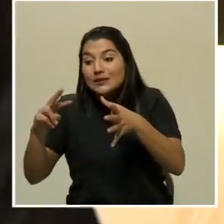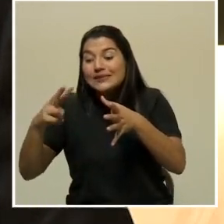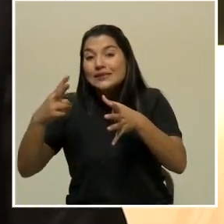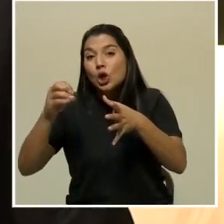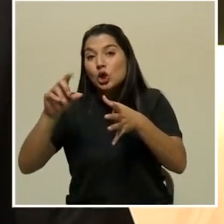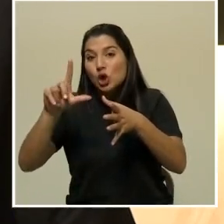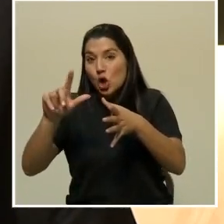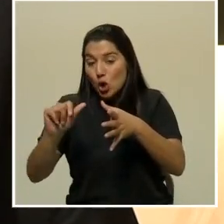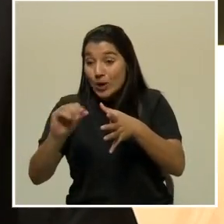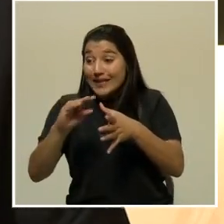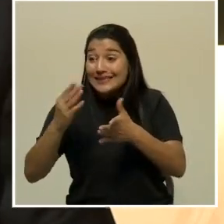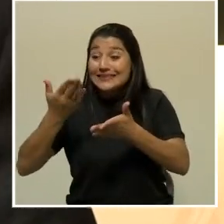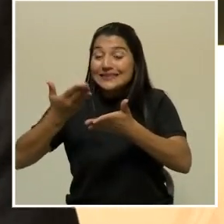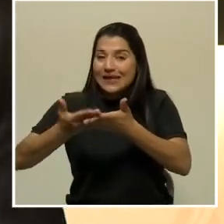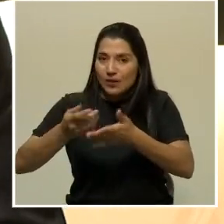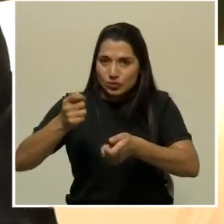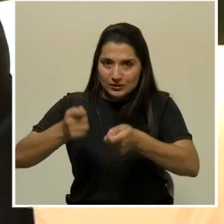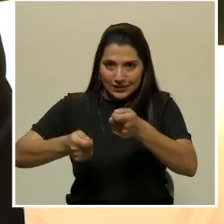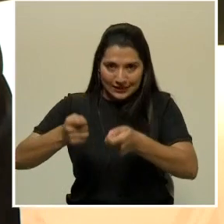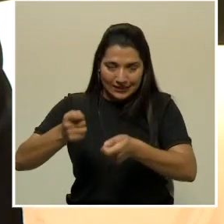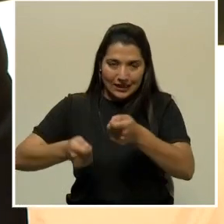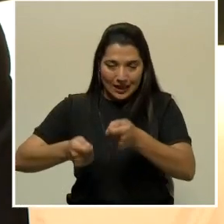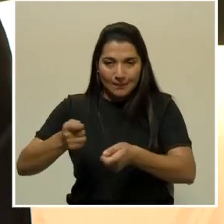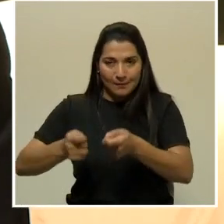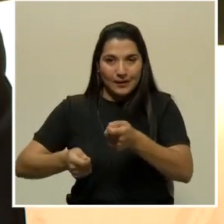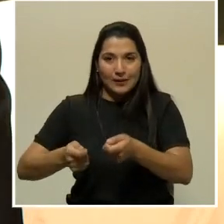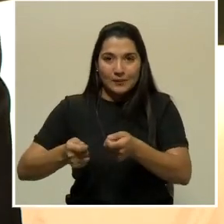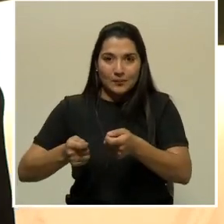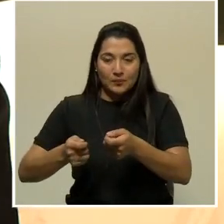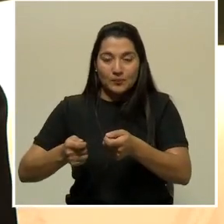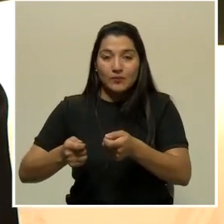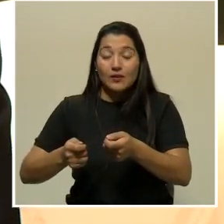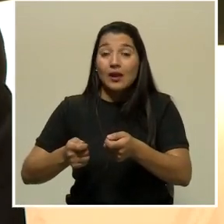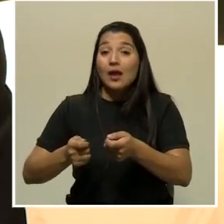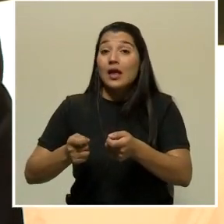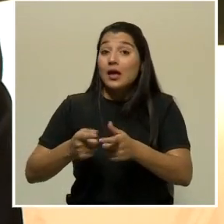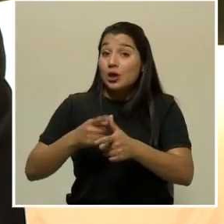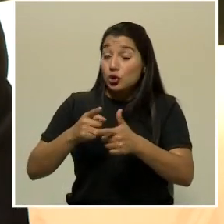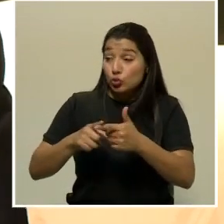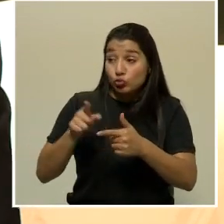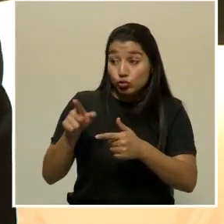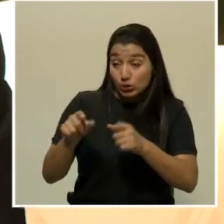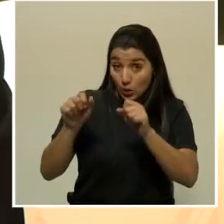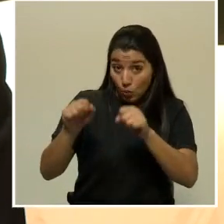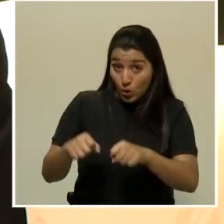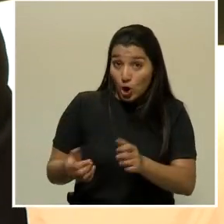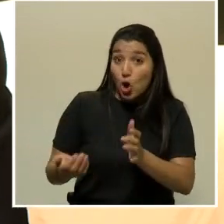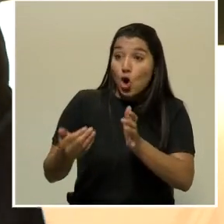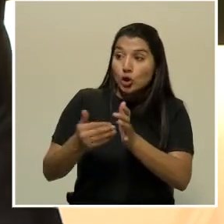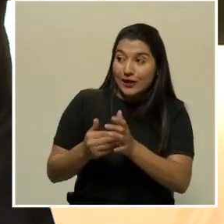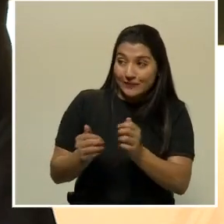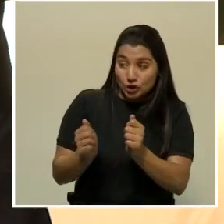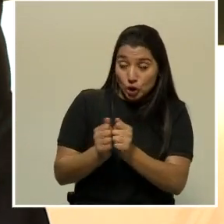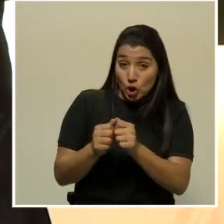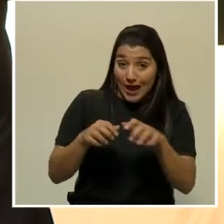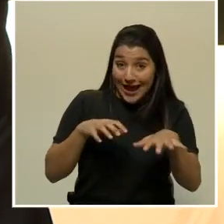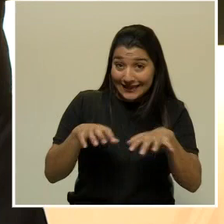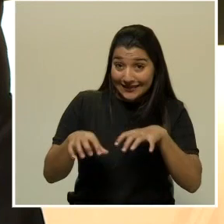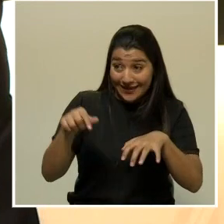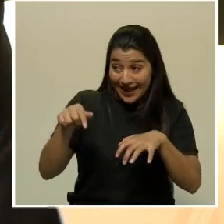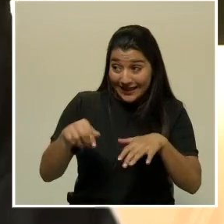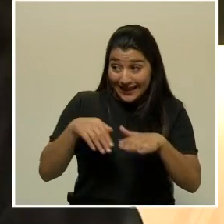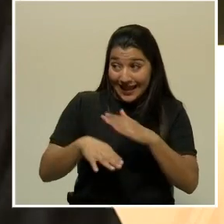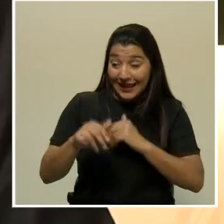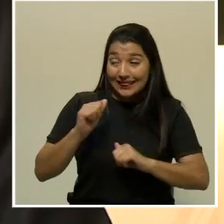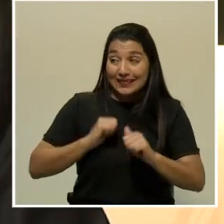en las condiciones que se están proyectando, podrían volver con algunos espectáculos en el teatro.